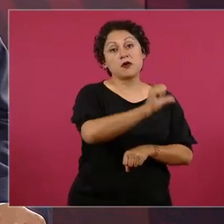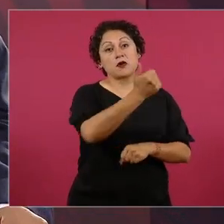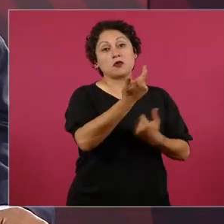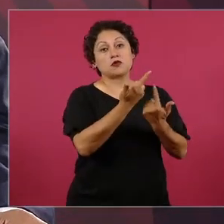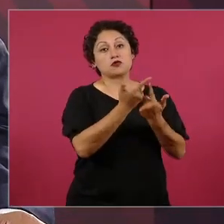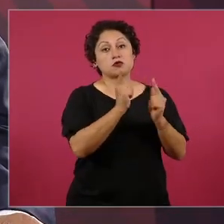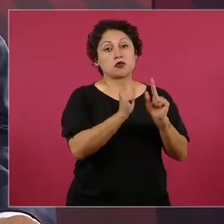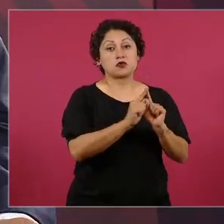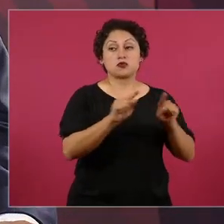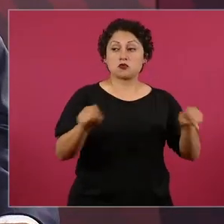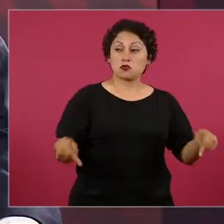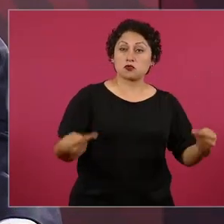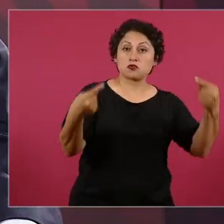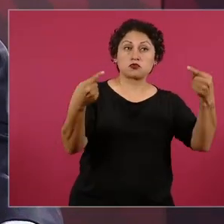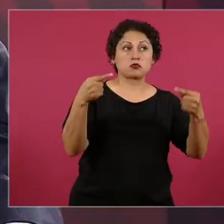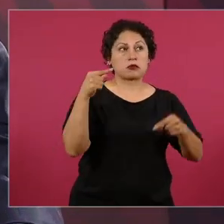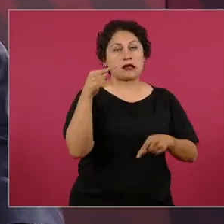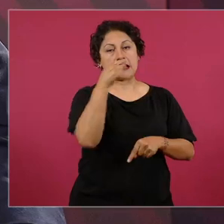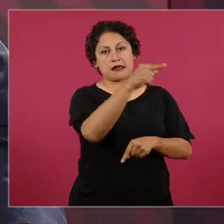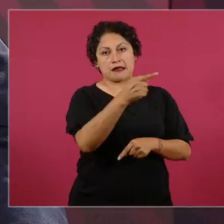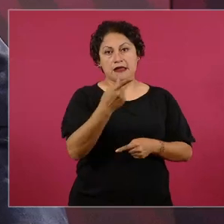del PRI y del PAN